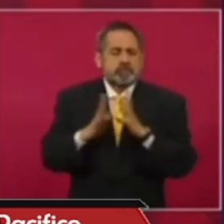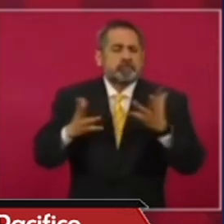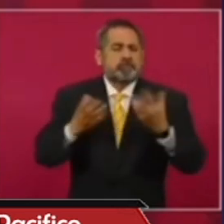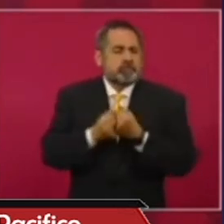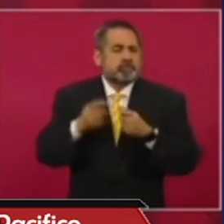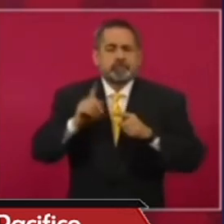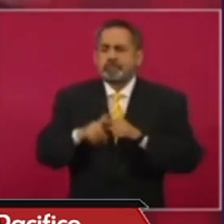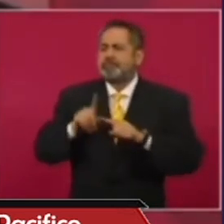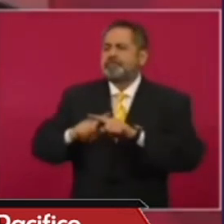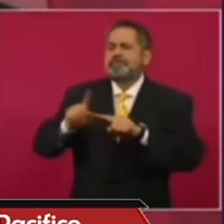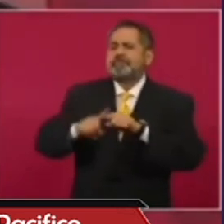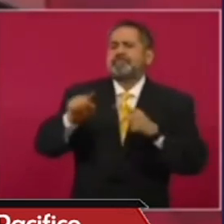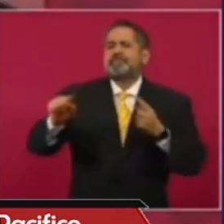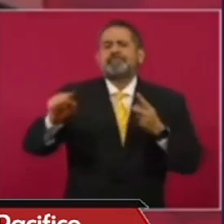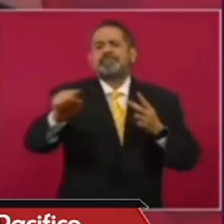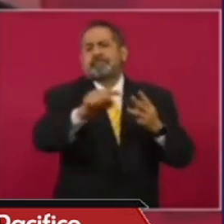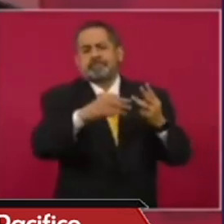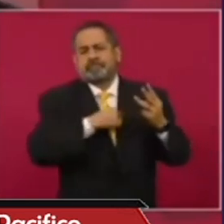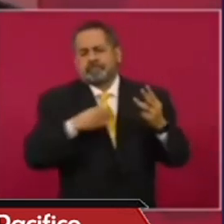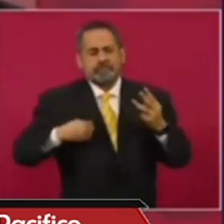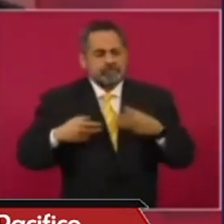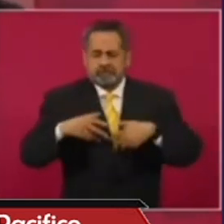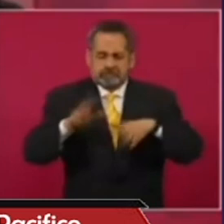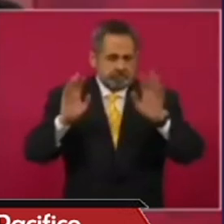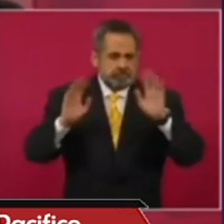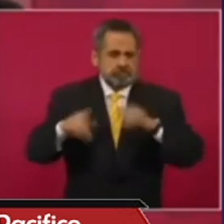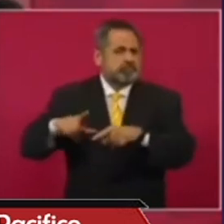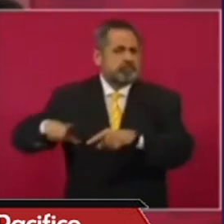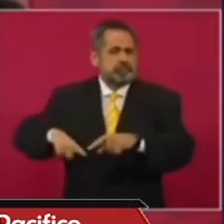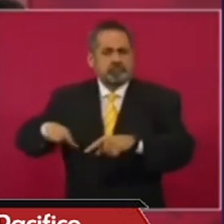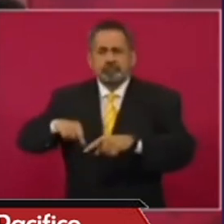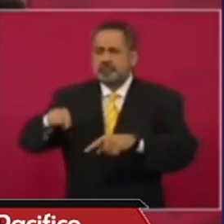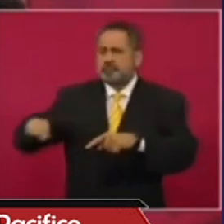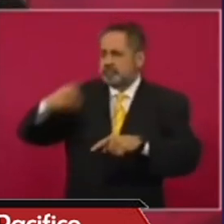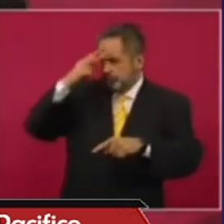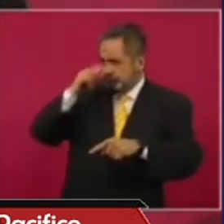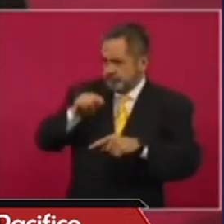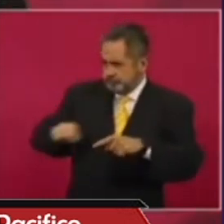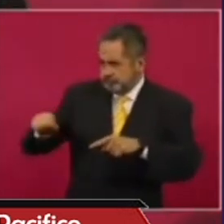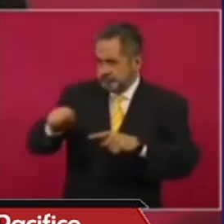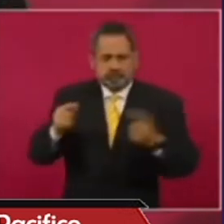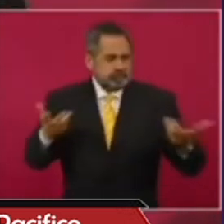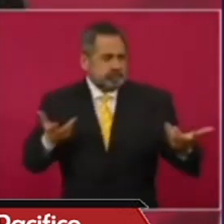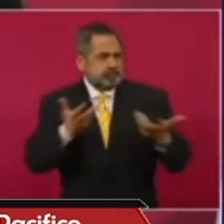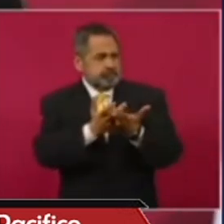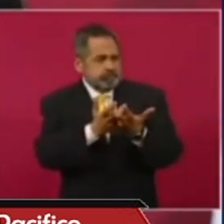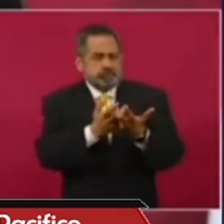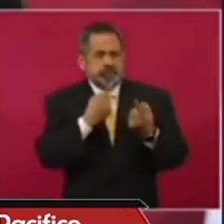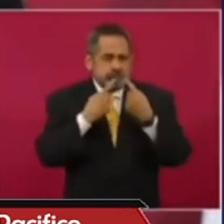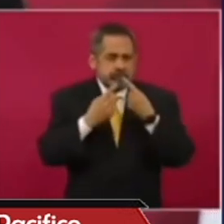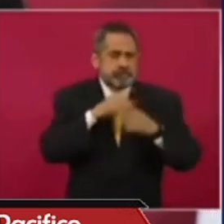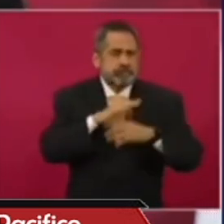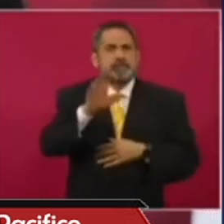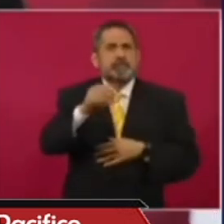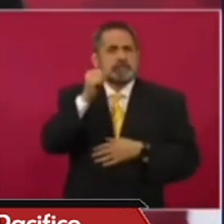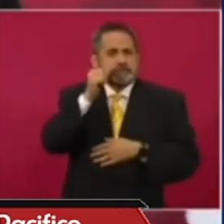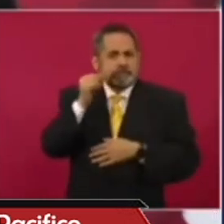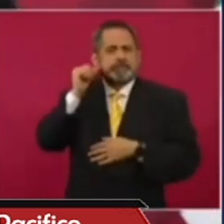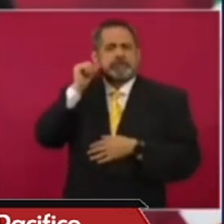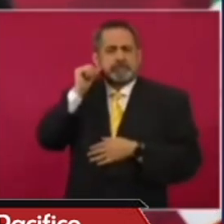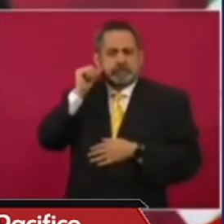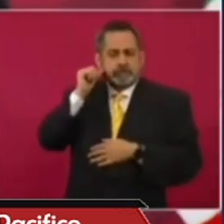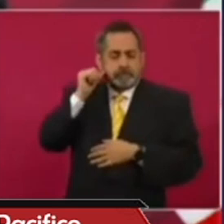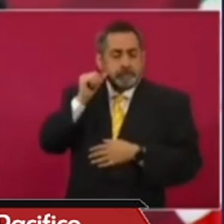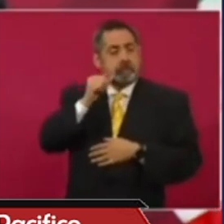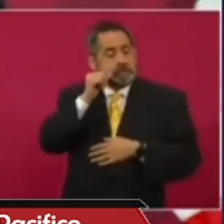de diferentes integrantes del gobierno de la República. El día de ayer sostuvimos,